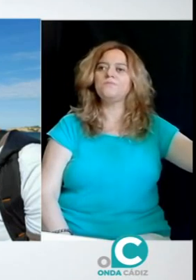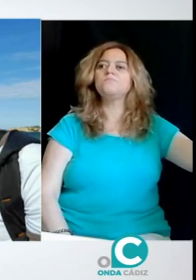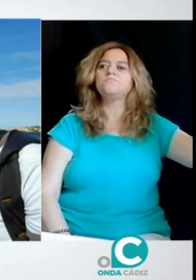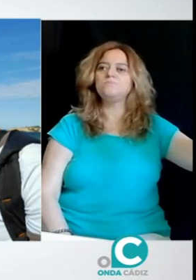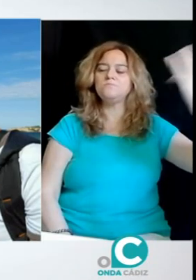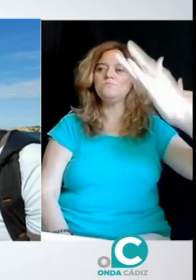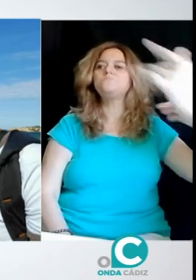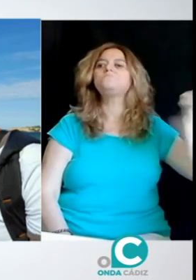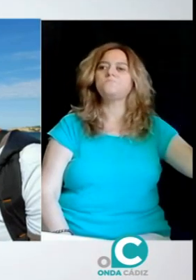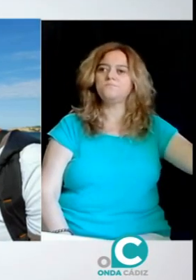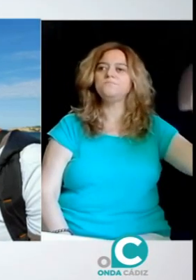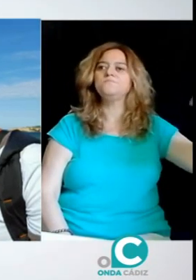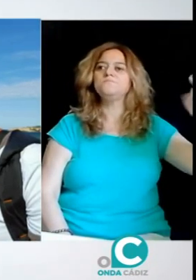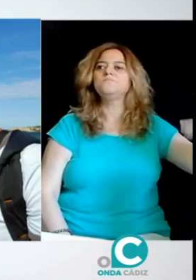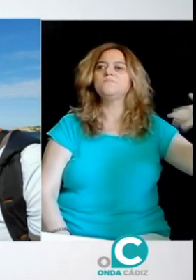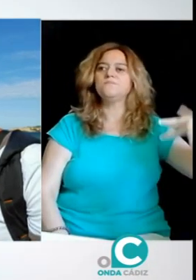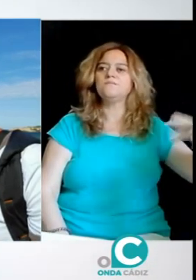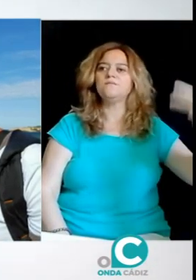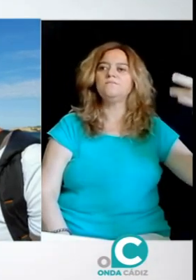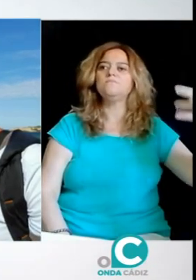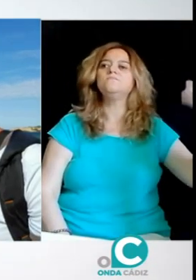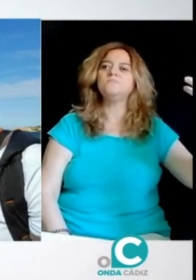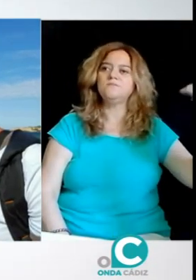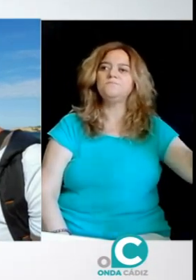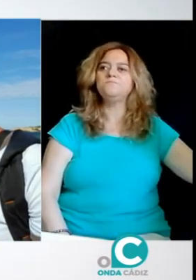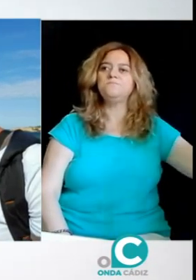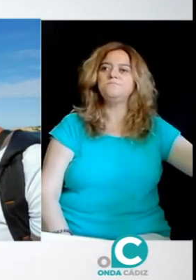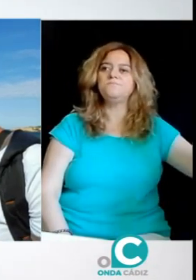personas y una plena inclusión en nuestra sociedad, ¿no?